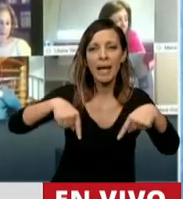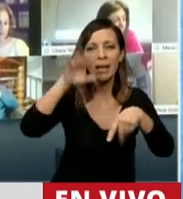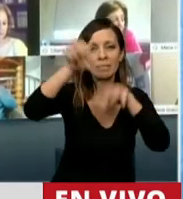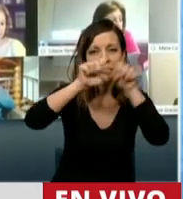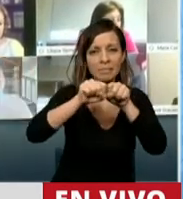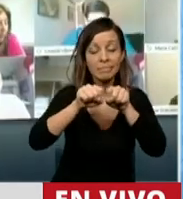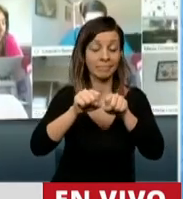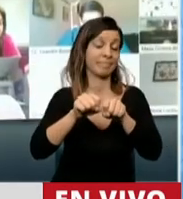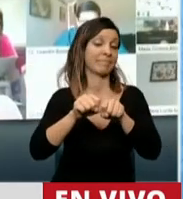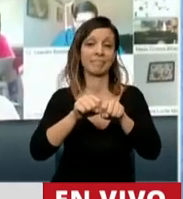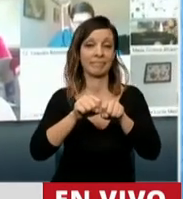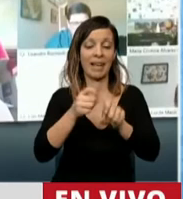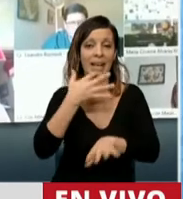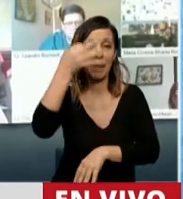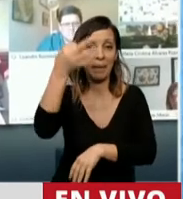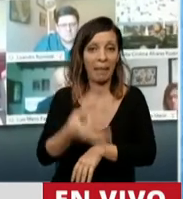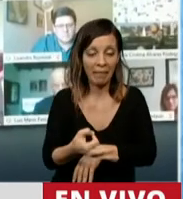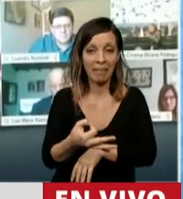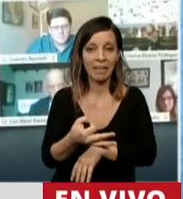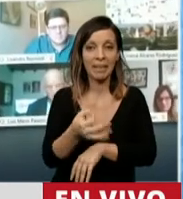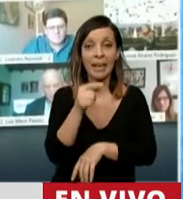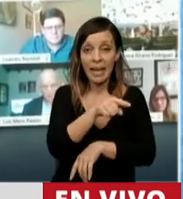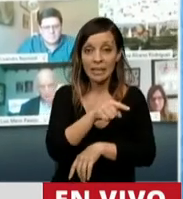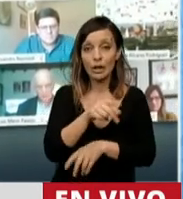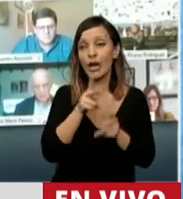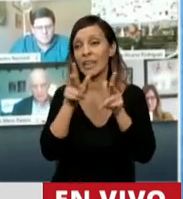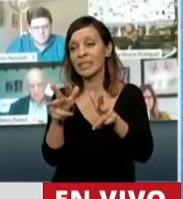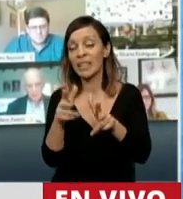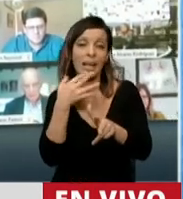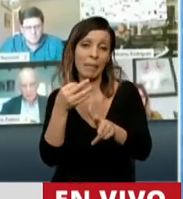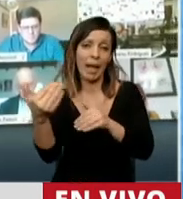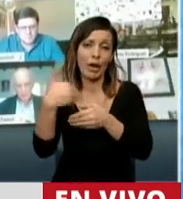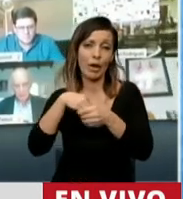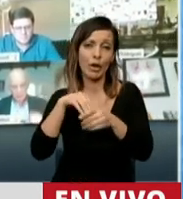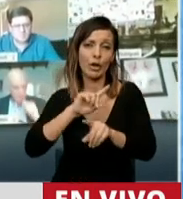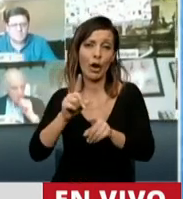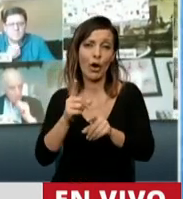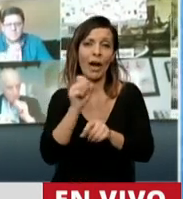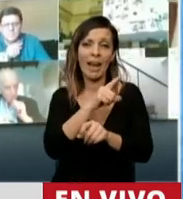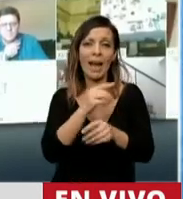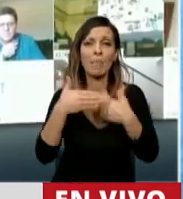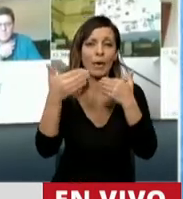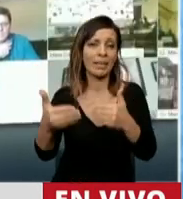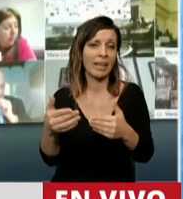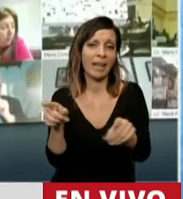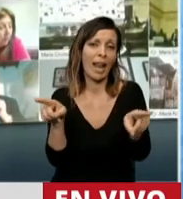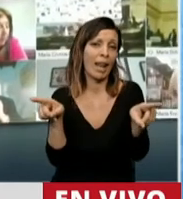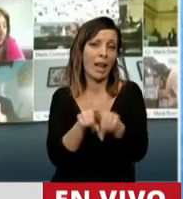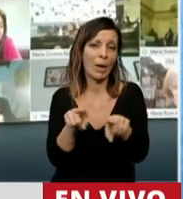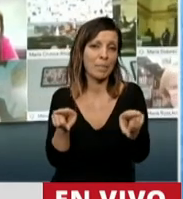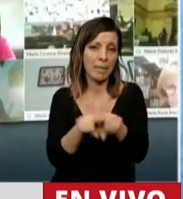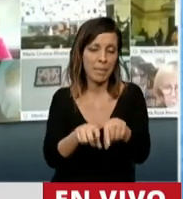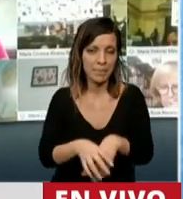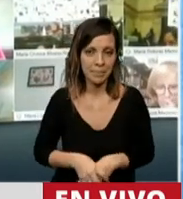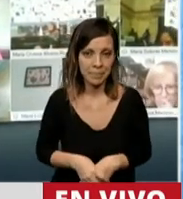verdad, esto y decir que no puedan entrar a la moratoria es exactamente lo mismo.